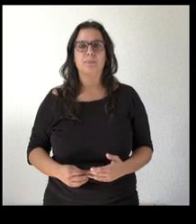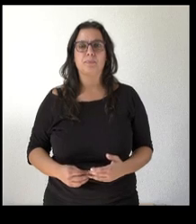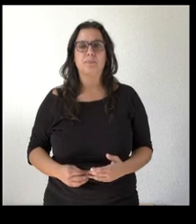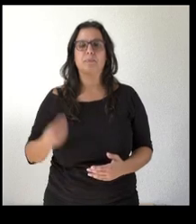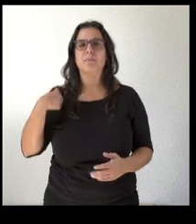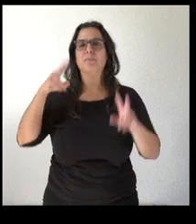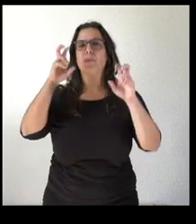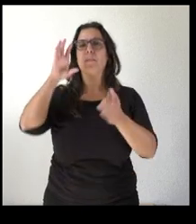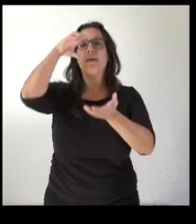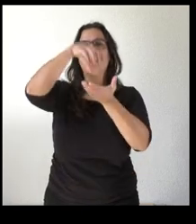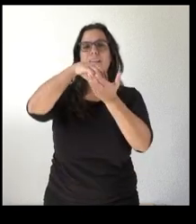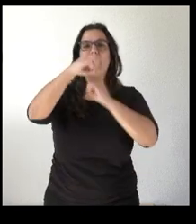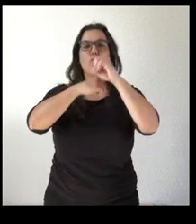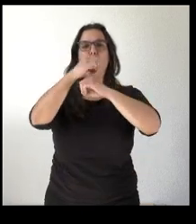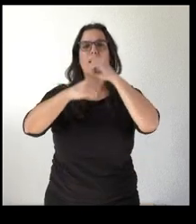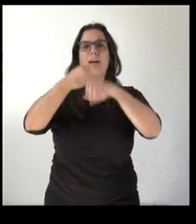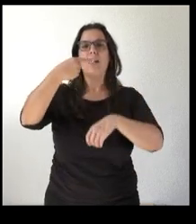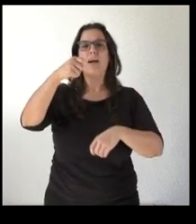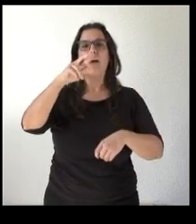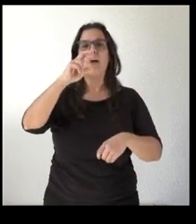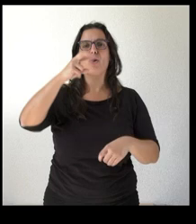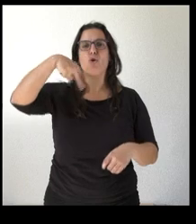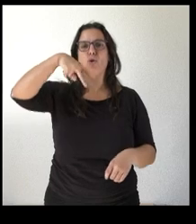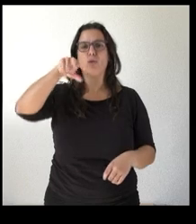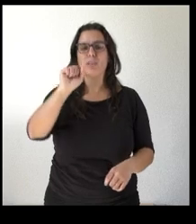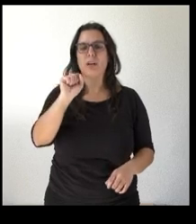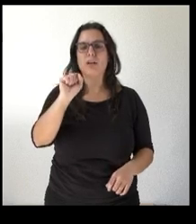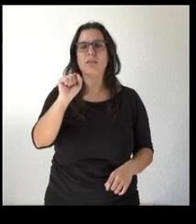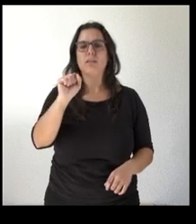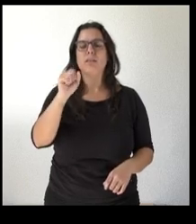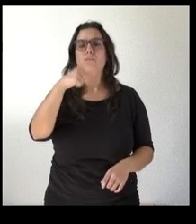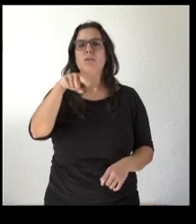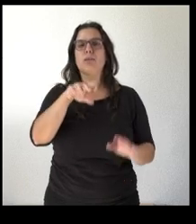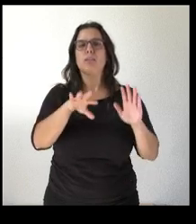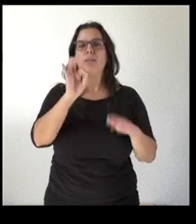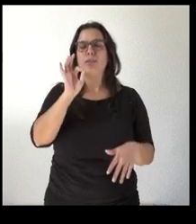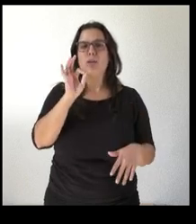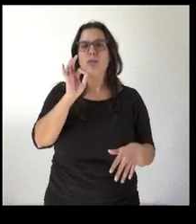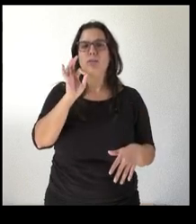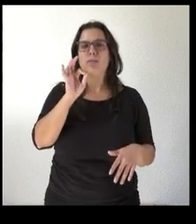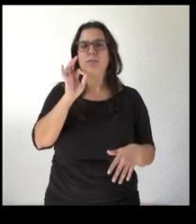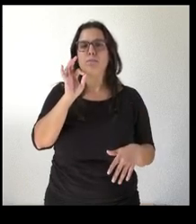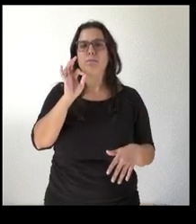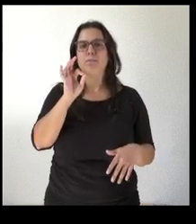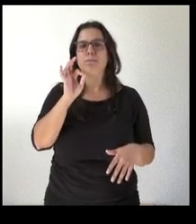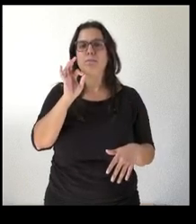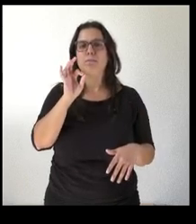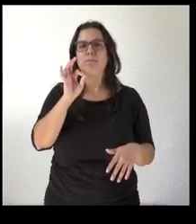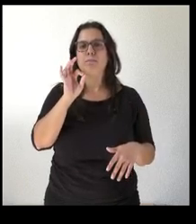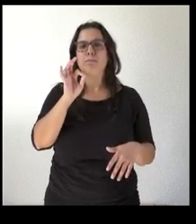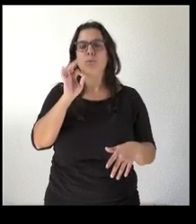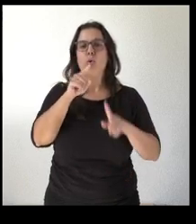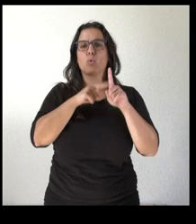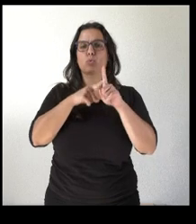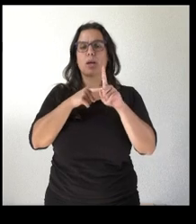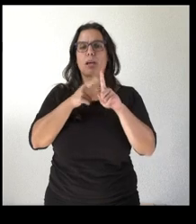en este caso pero en general de las clases nucleares en la decisión de que se vuelvan a dar este tipo de energías en